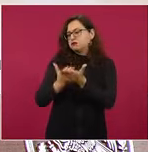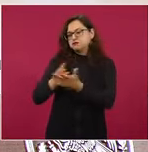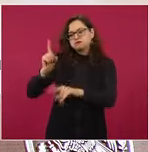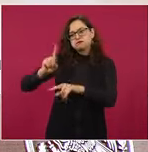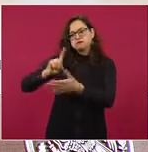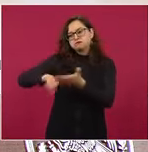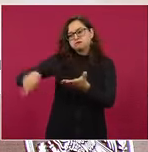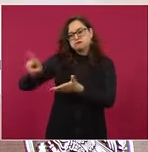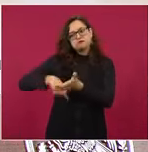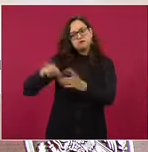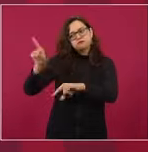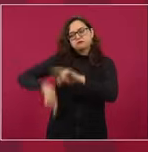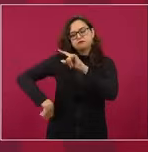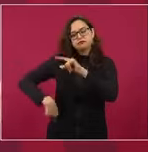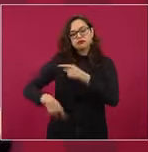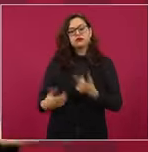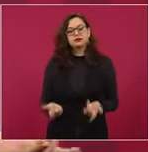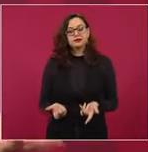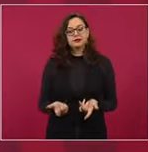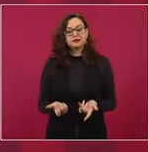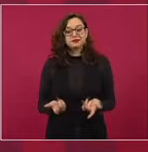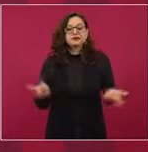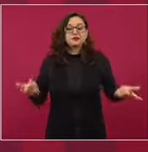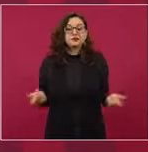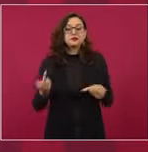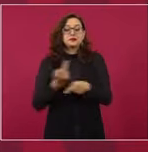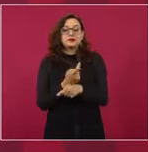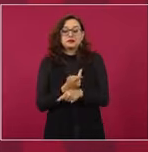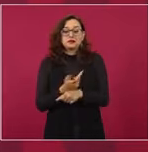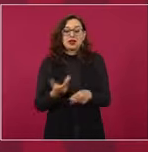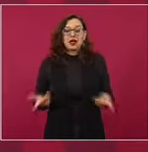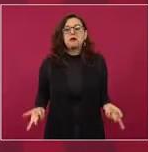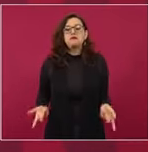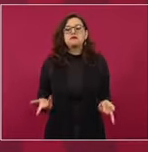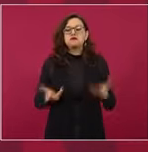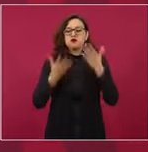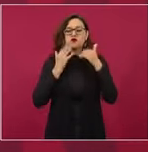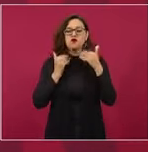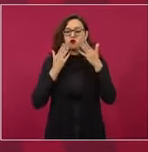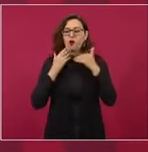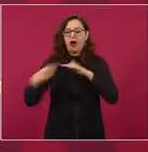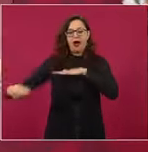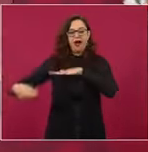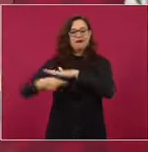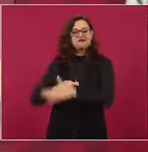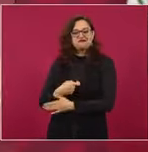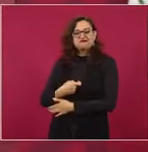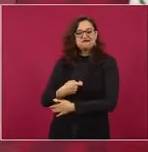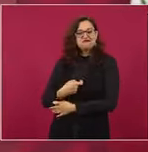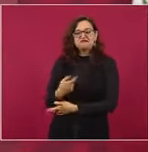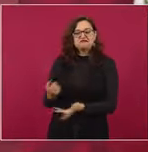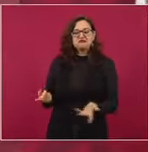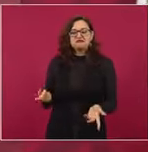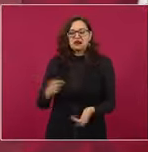Y como no hay moche, no hubo moche,